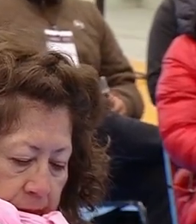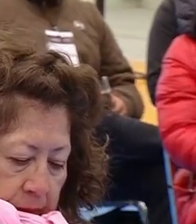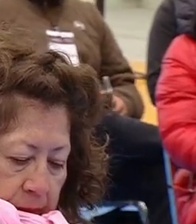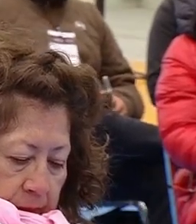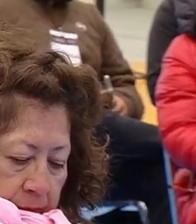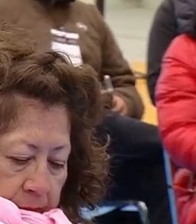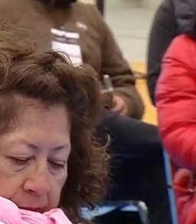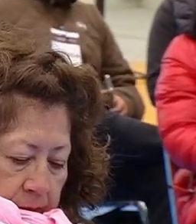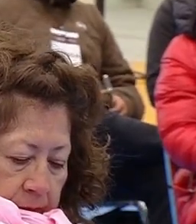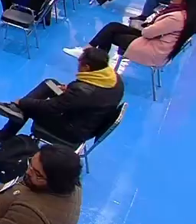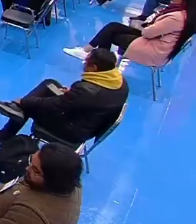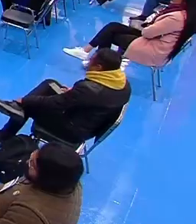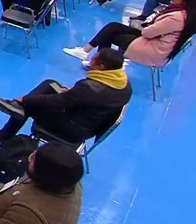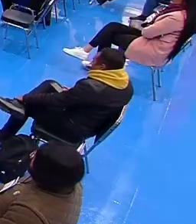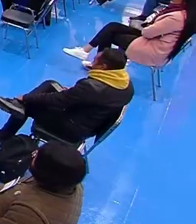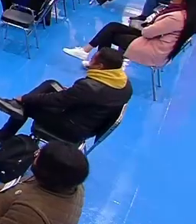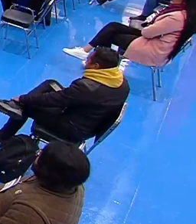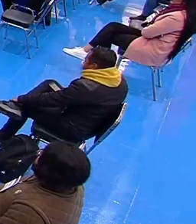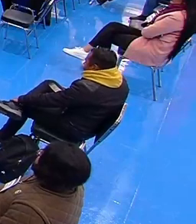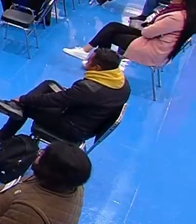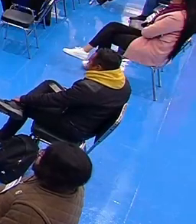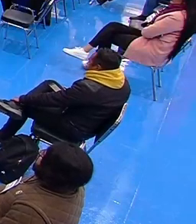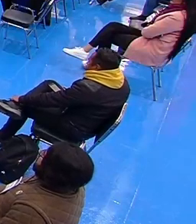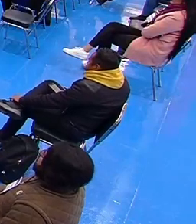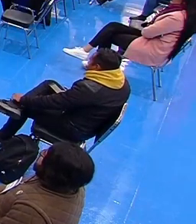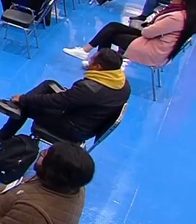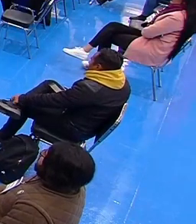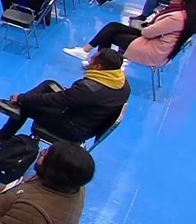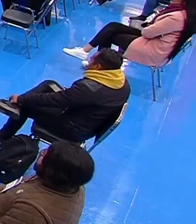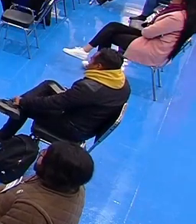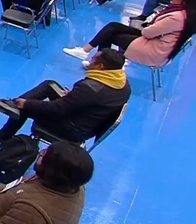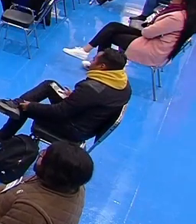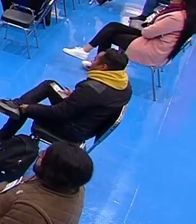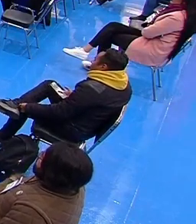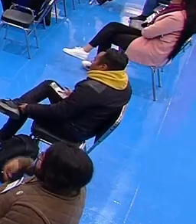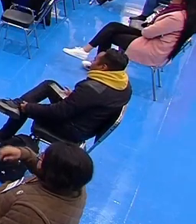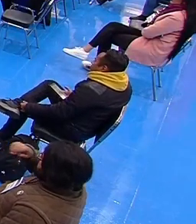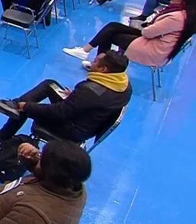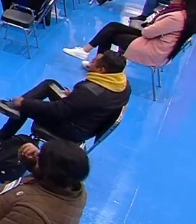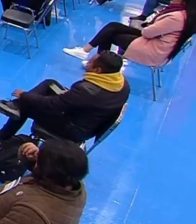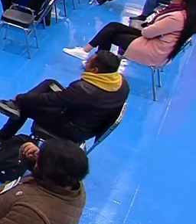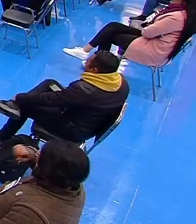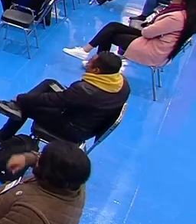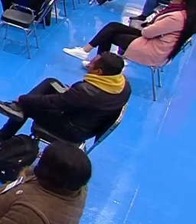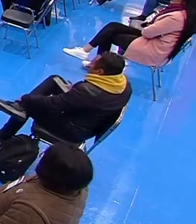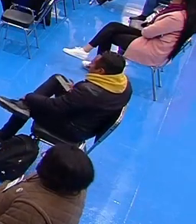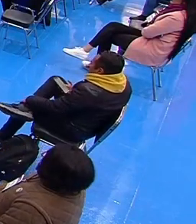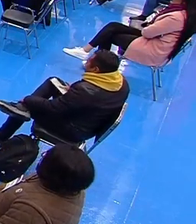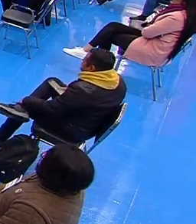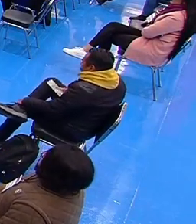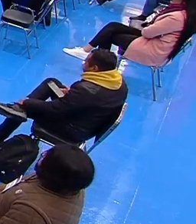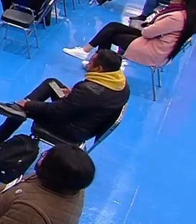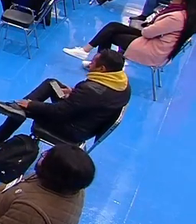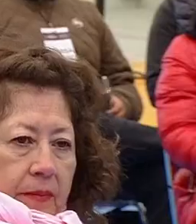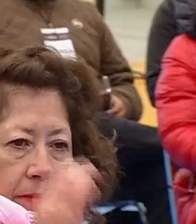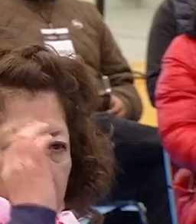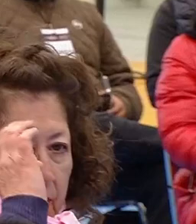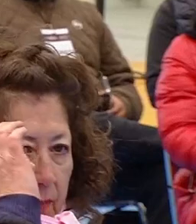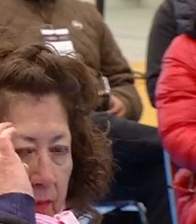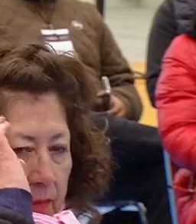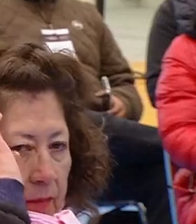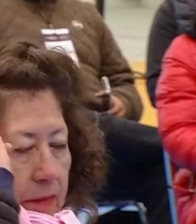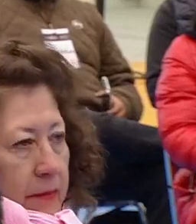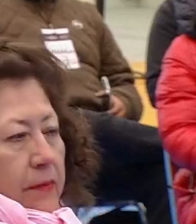gobiernos que están de facto amenazando a los pobladores y aquí estamos hablando de derechos de los más vulnerables de población